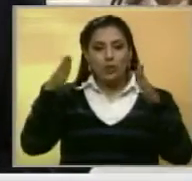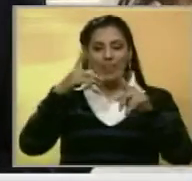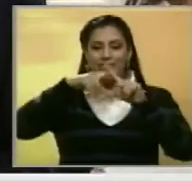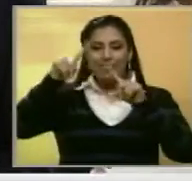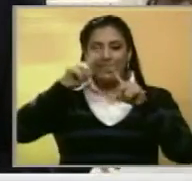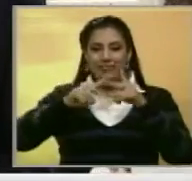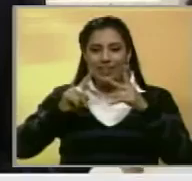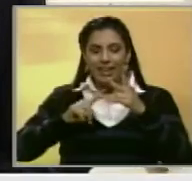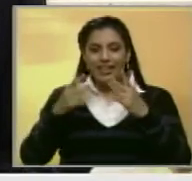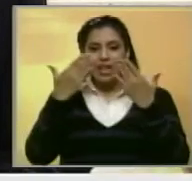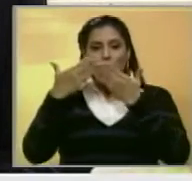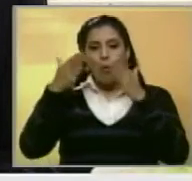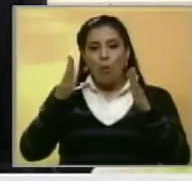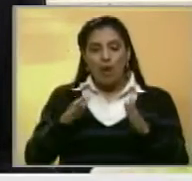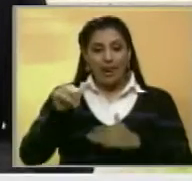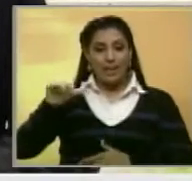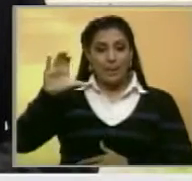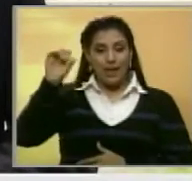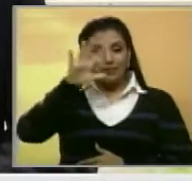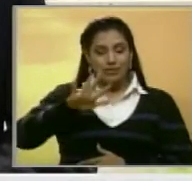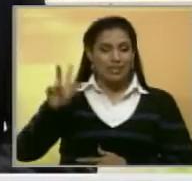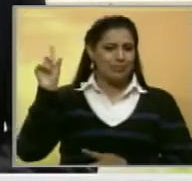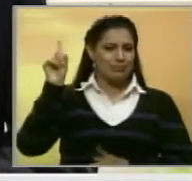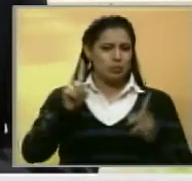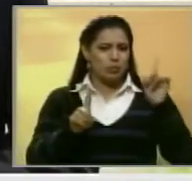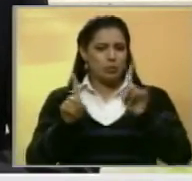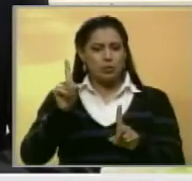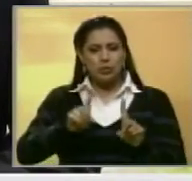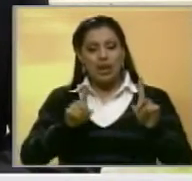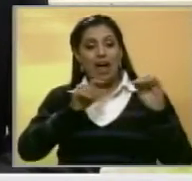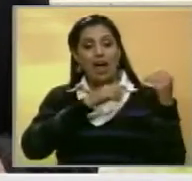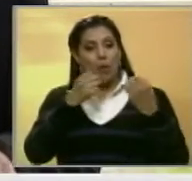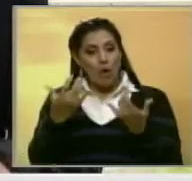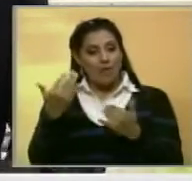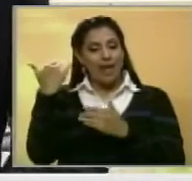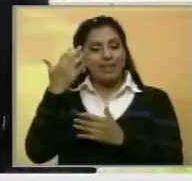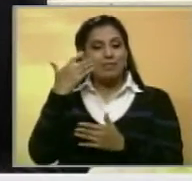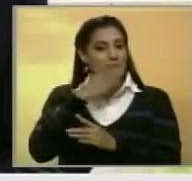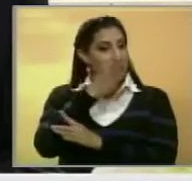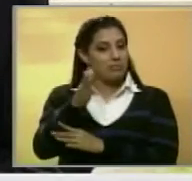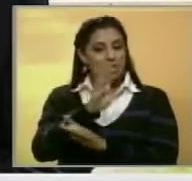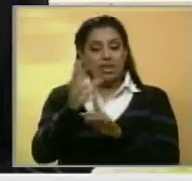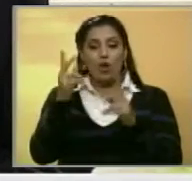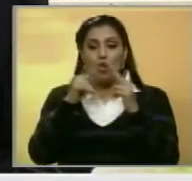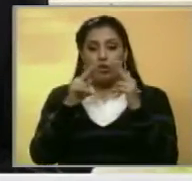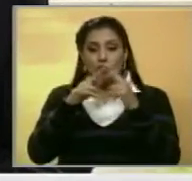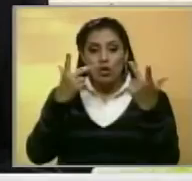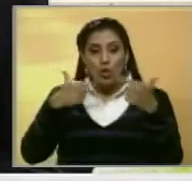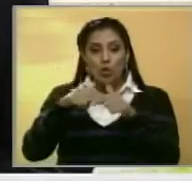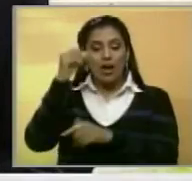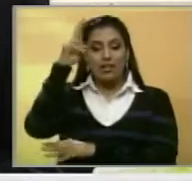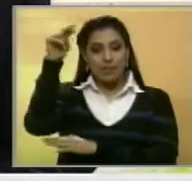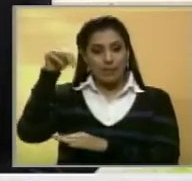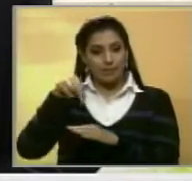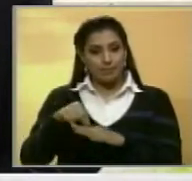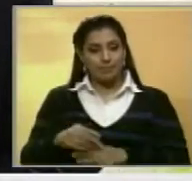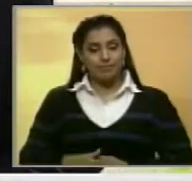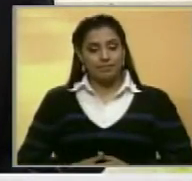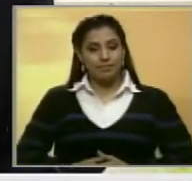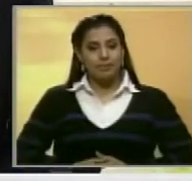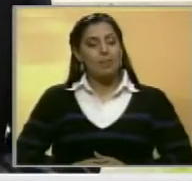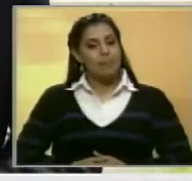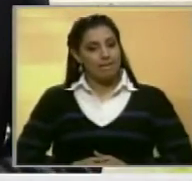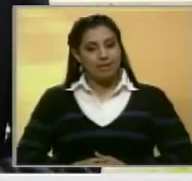diferentes instituciones educativas del país ya han participado en esta actividad, en la cual conocen los espacios del Palacio Federal